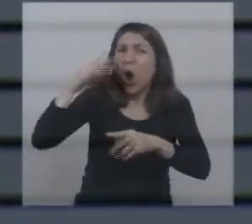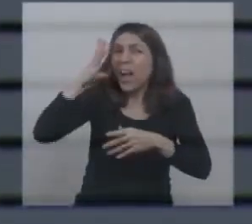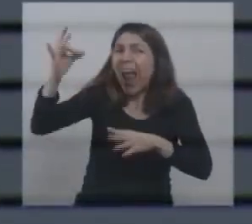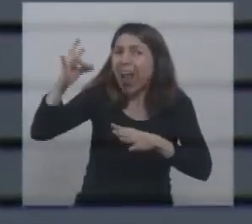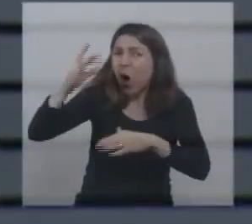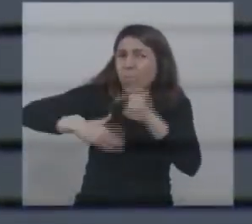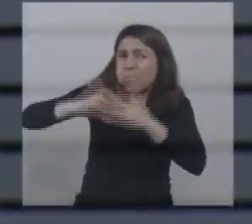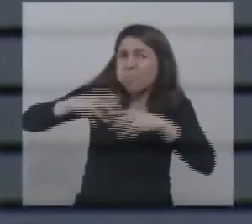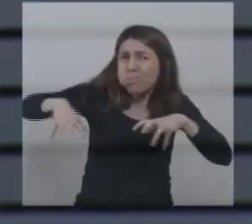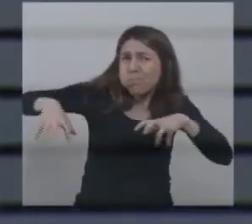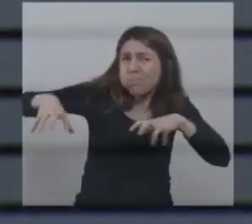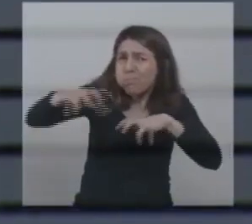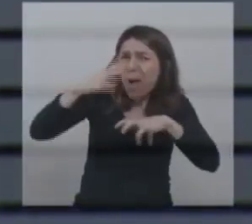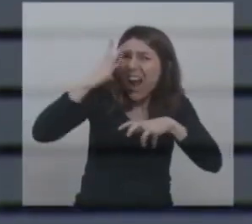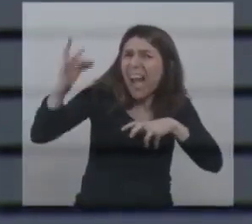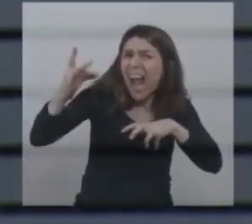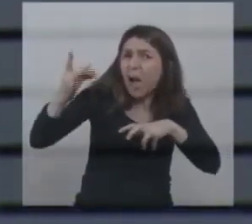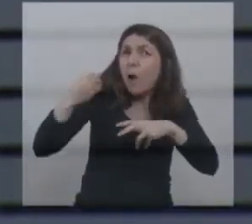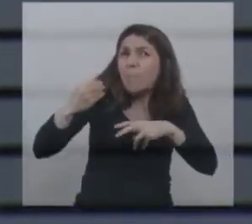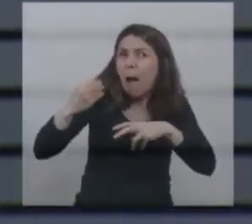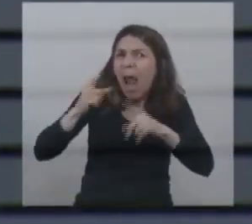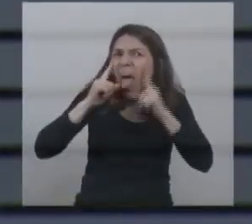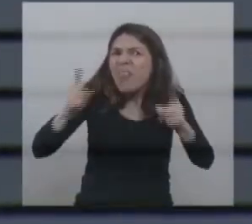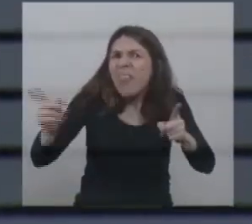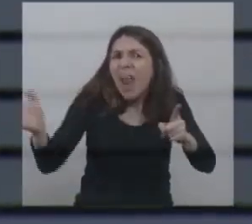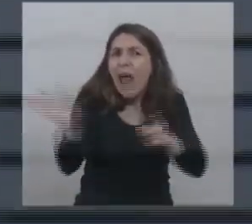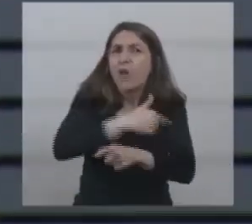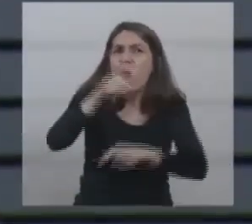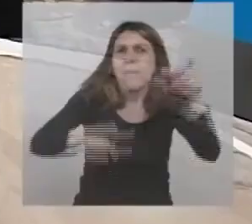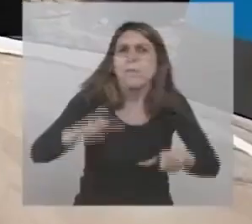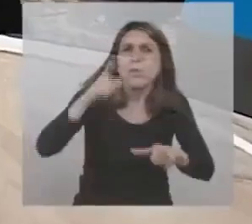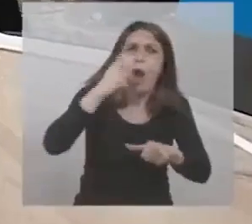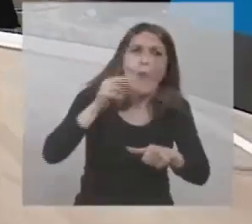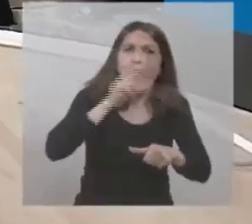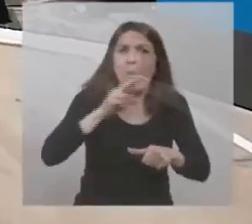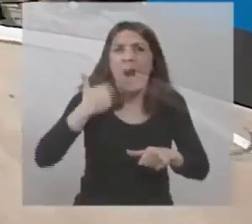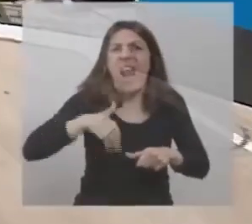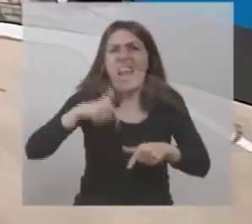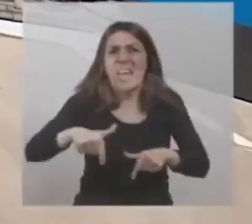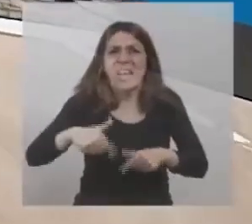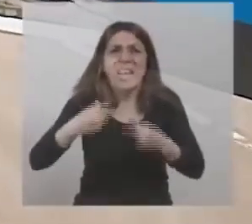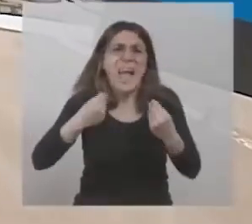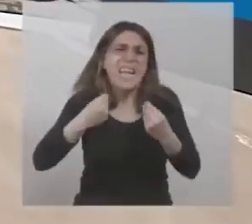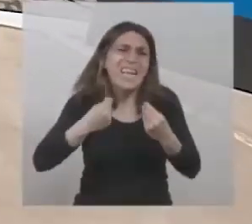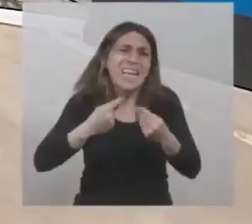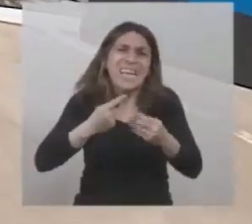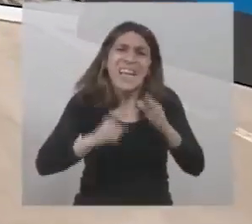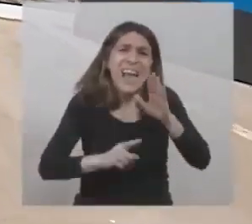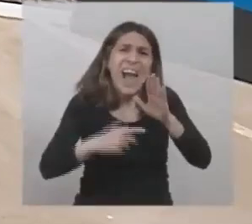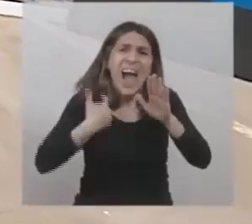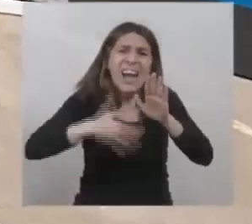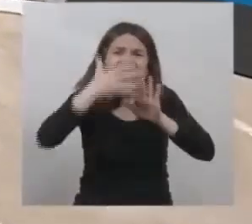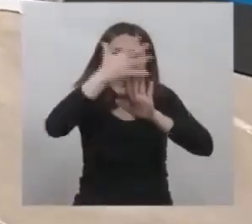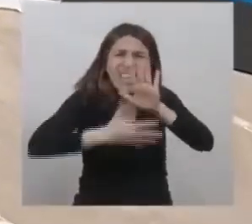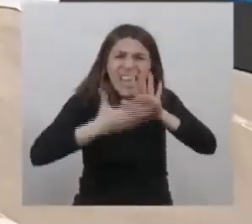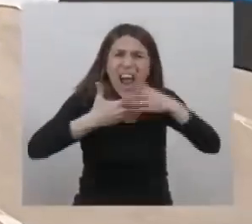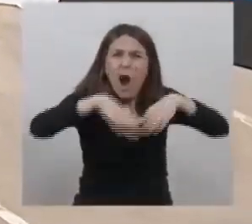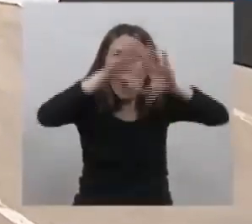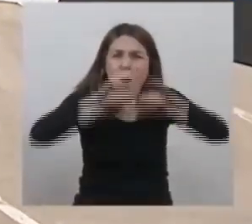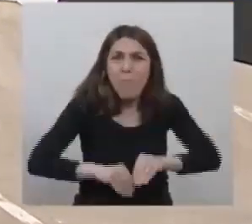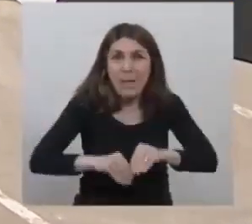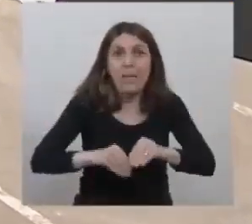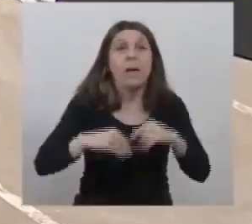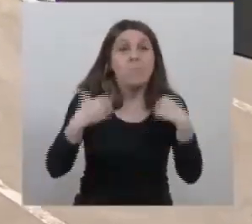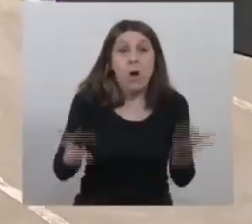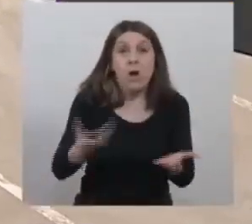para cuidar la salud de todos los argentinos, para llegar a cada rincón de la Argentina. Por